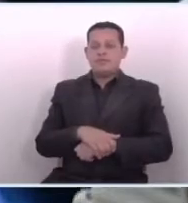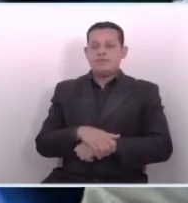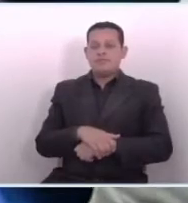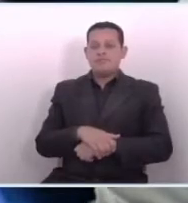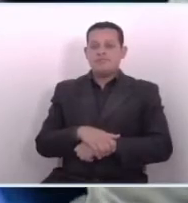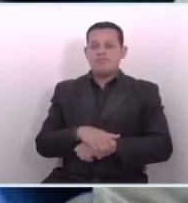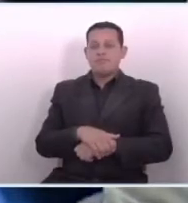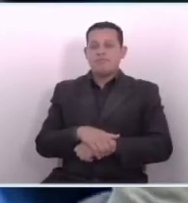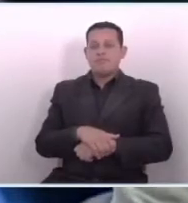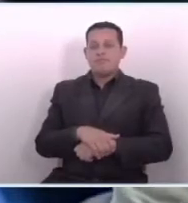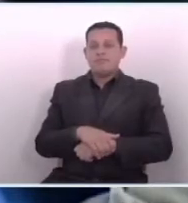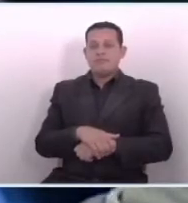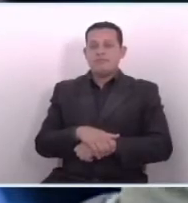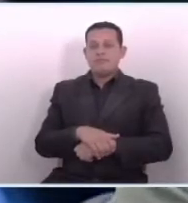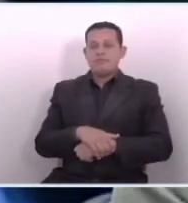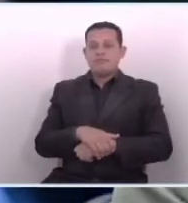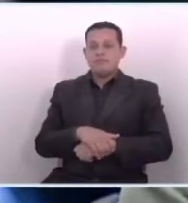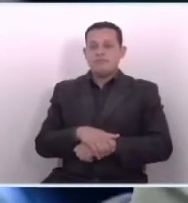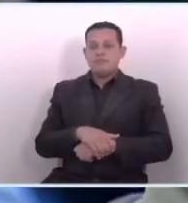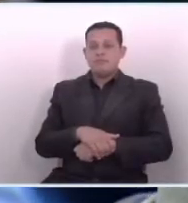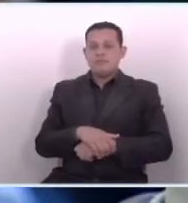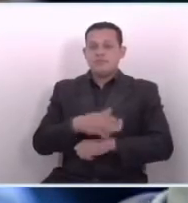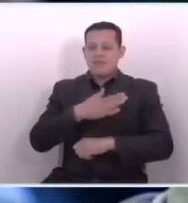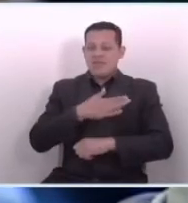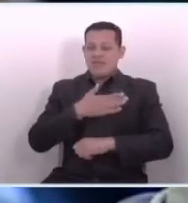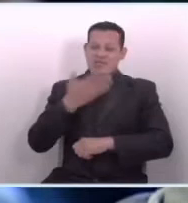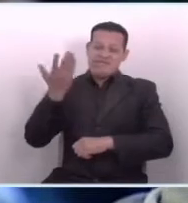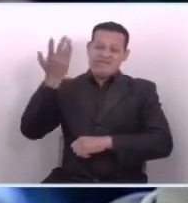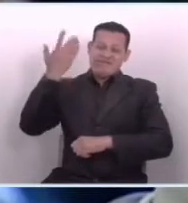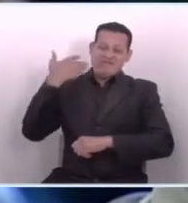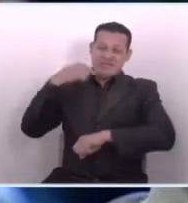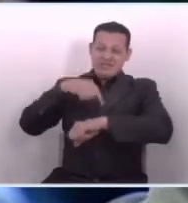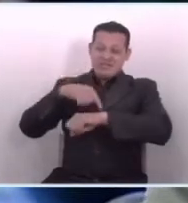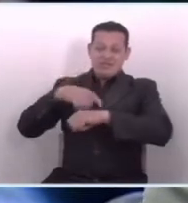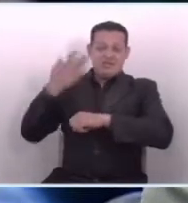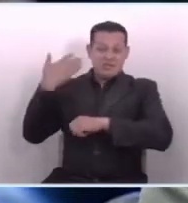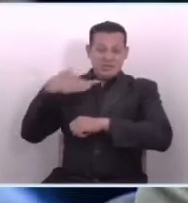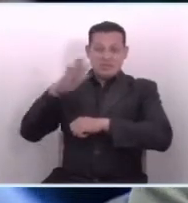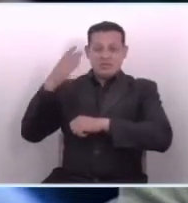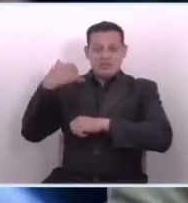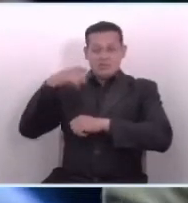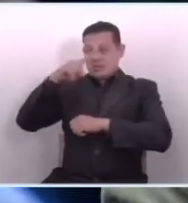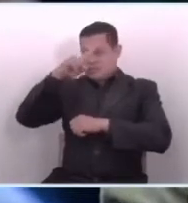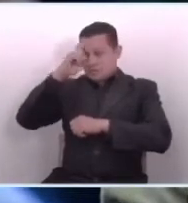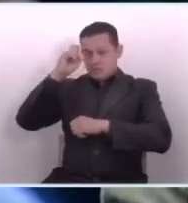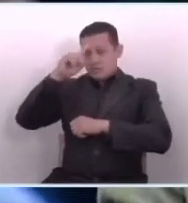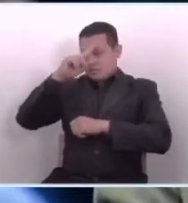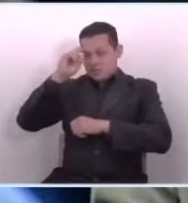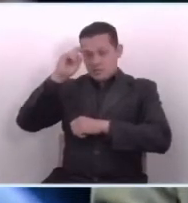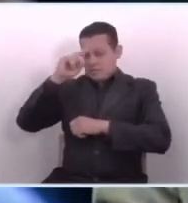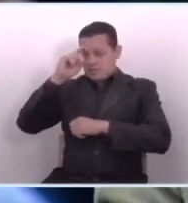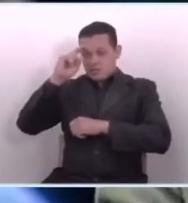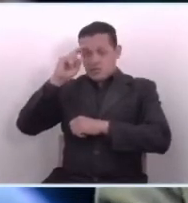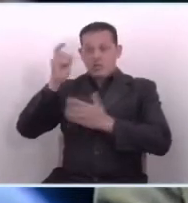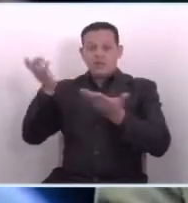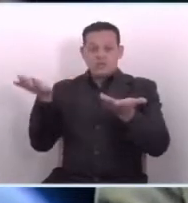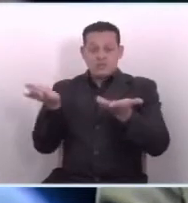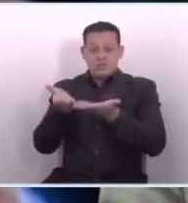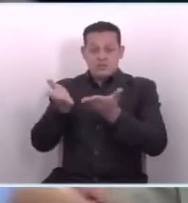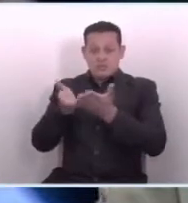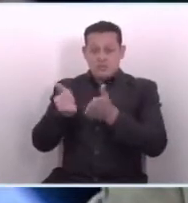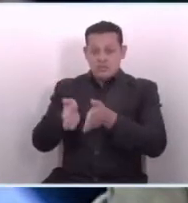Hay una larga experiencia en el trabajo que ha desarrollado esta